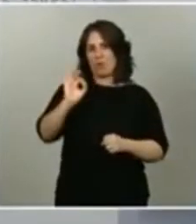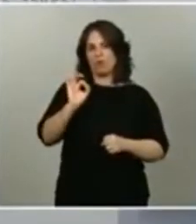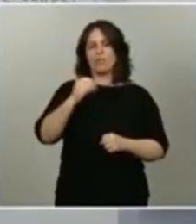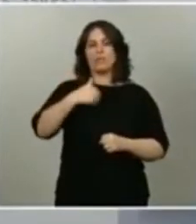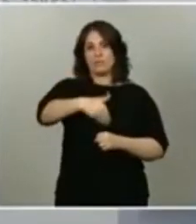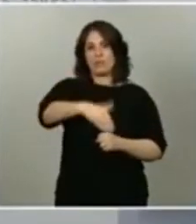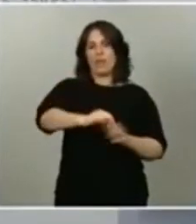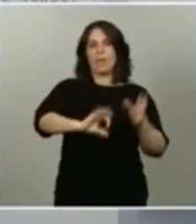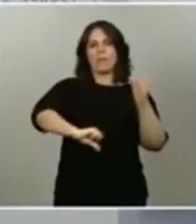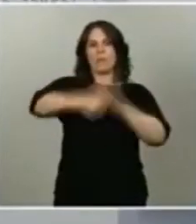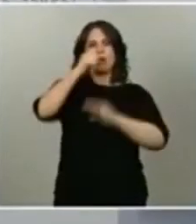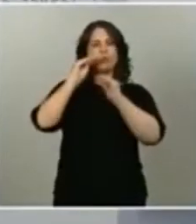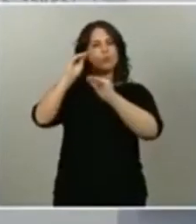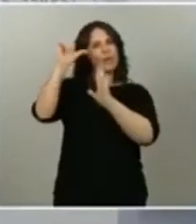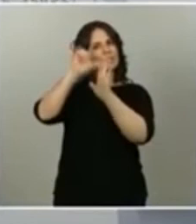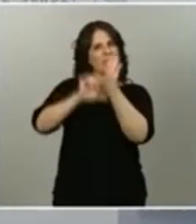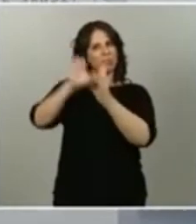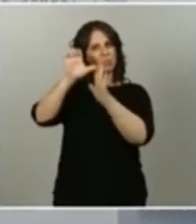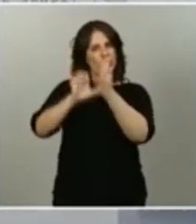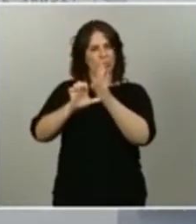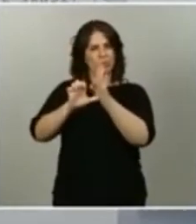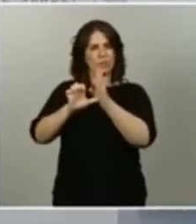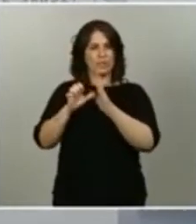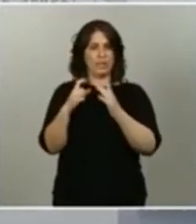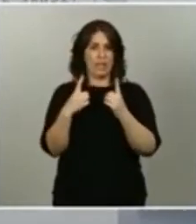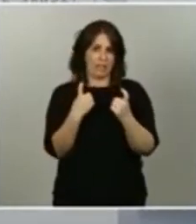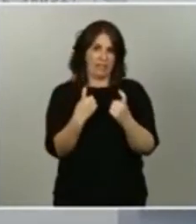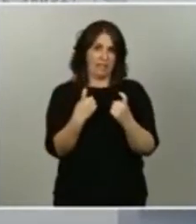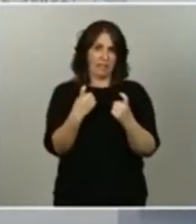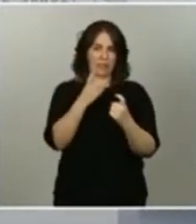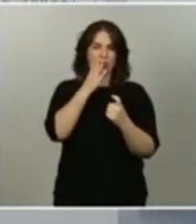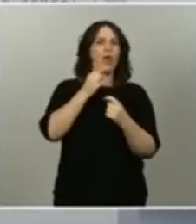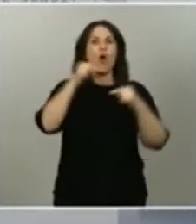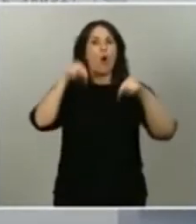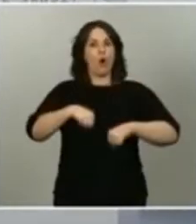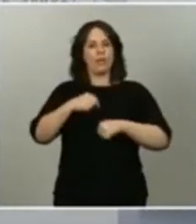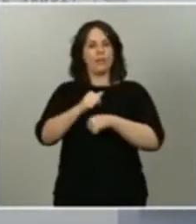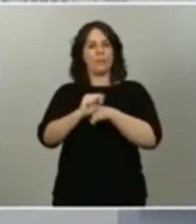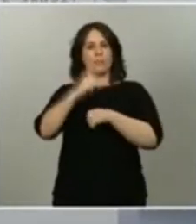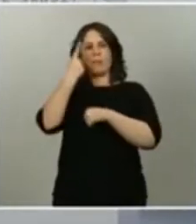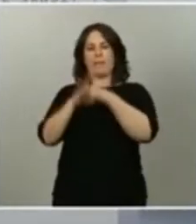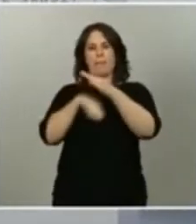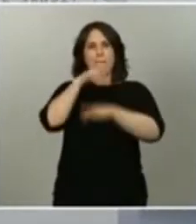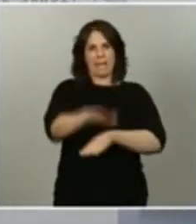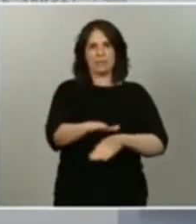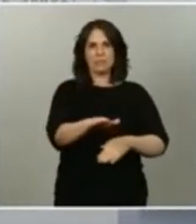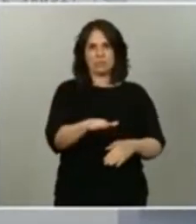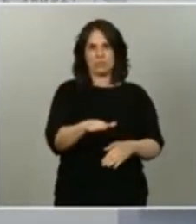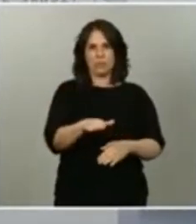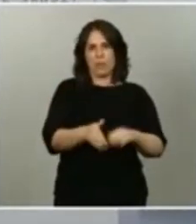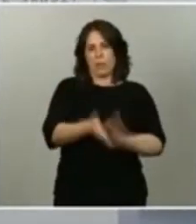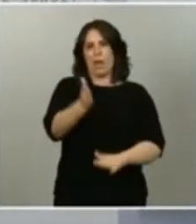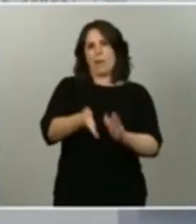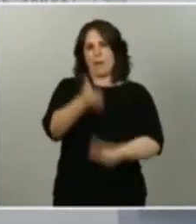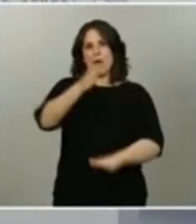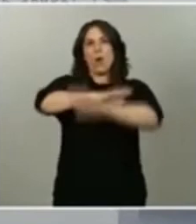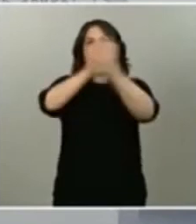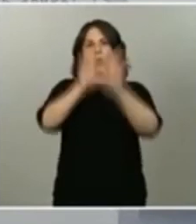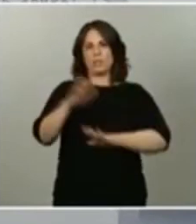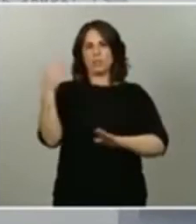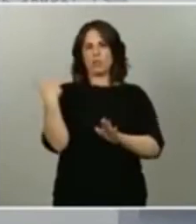que hacía imprescindible y de hecho hoy este es un paso primero para llegar a esa aprobación del estatuto